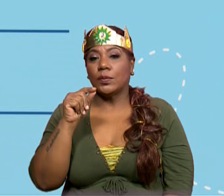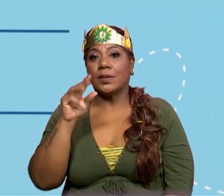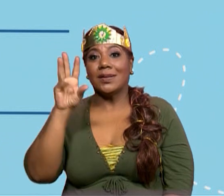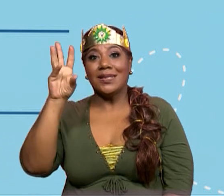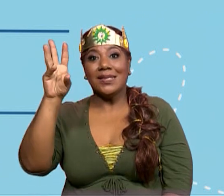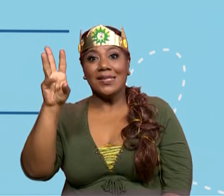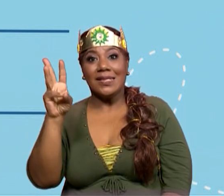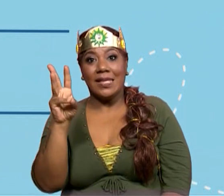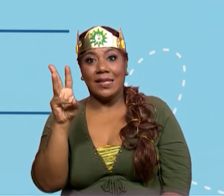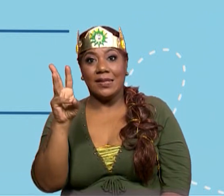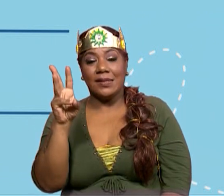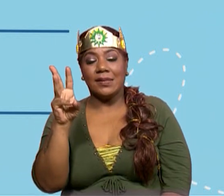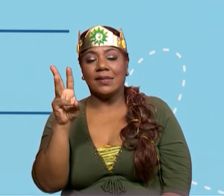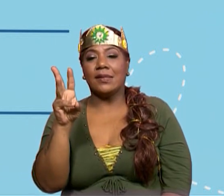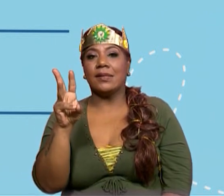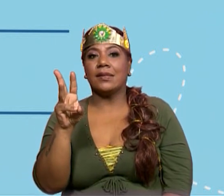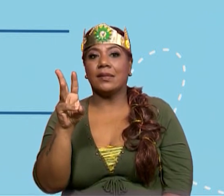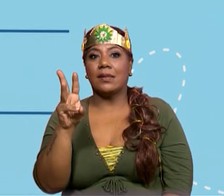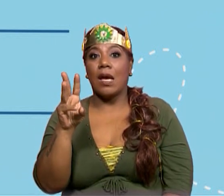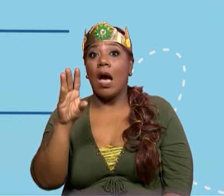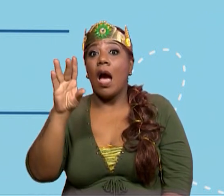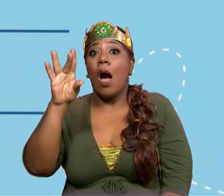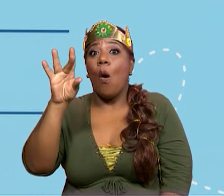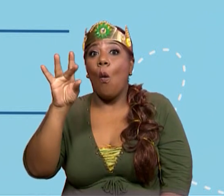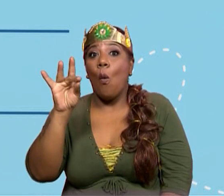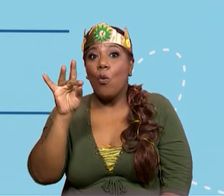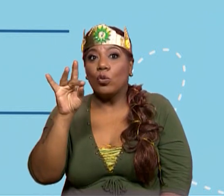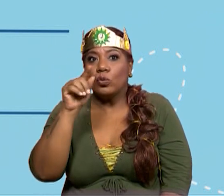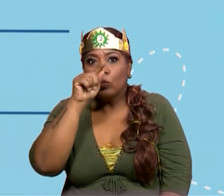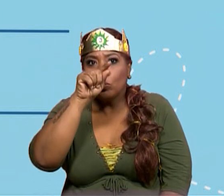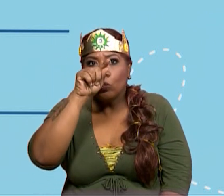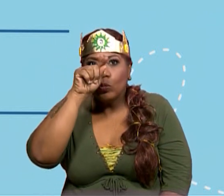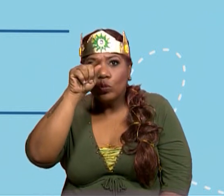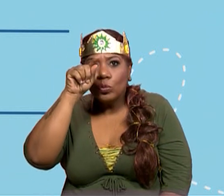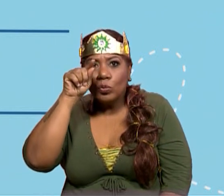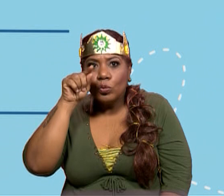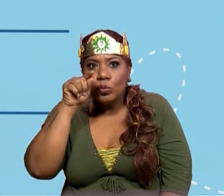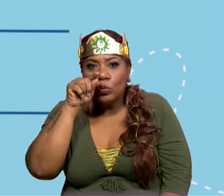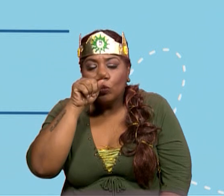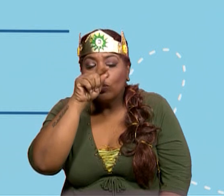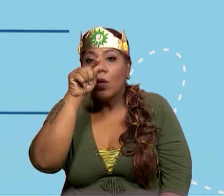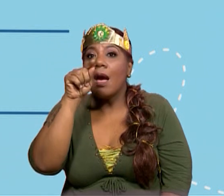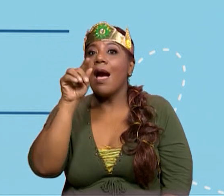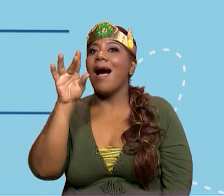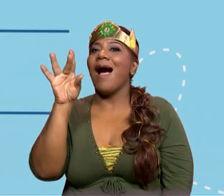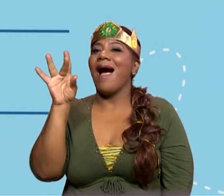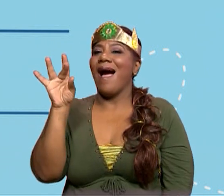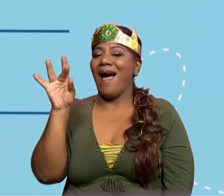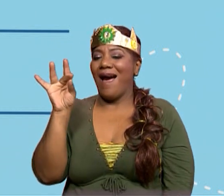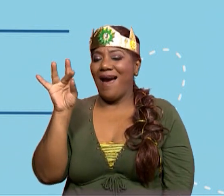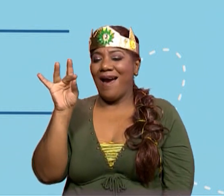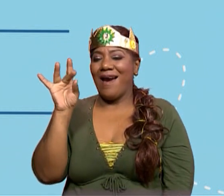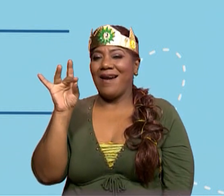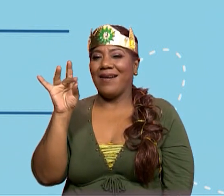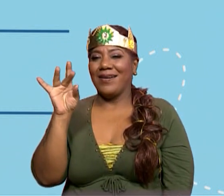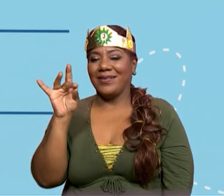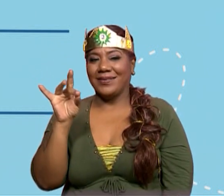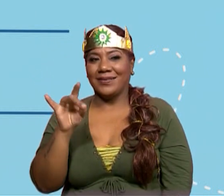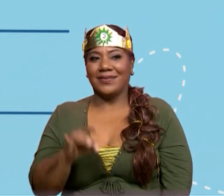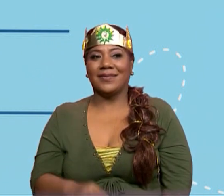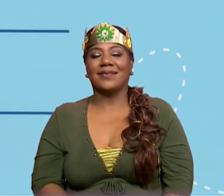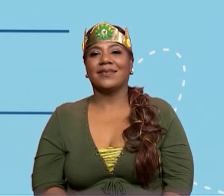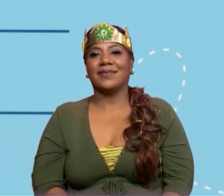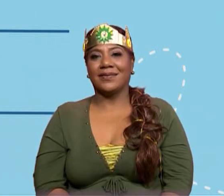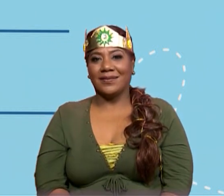partes se había dividido? En ocho. Entonces, la respuesta es tres octavos y esa